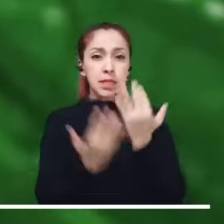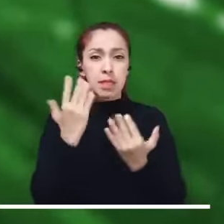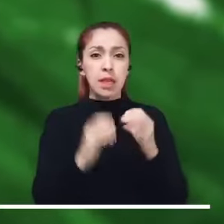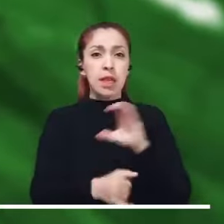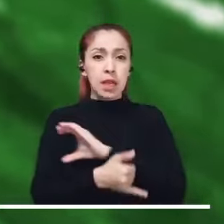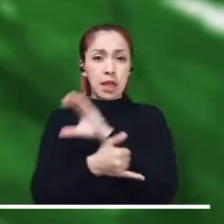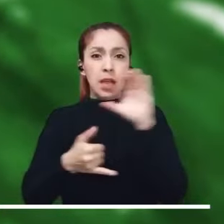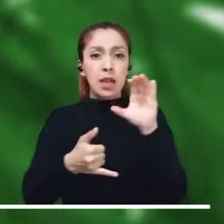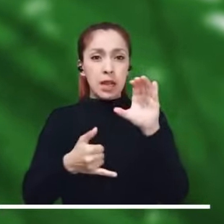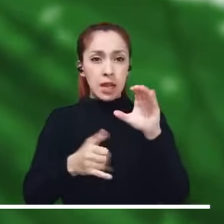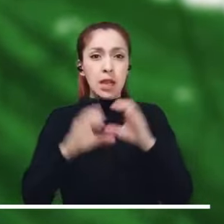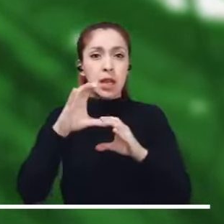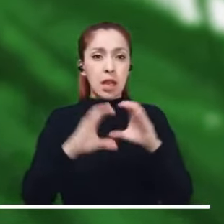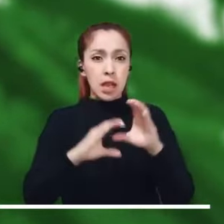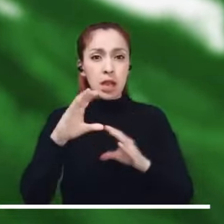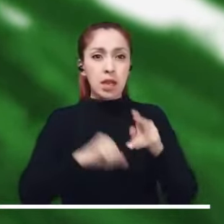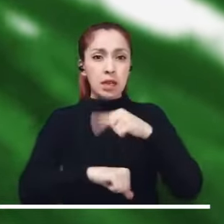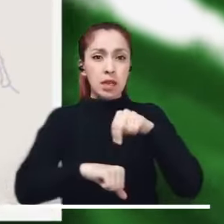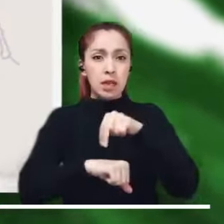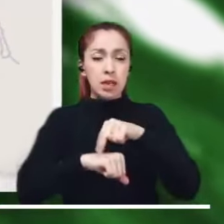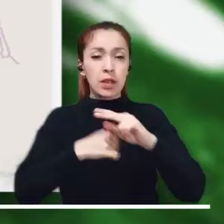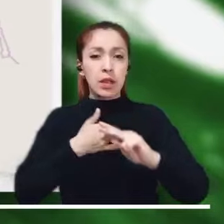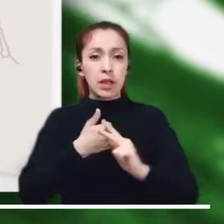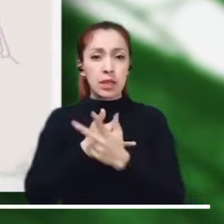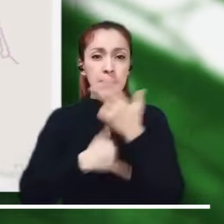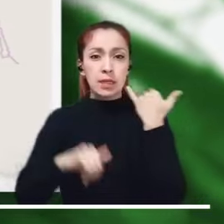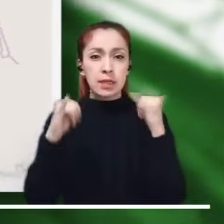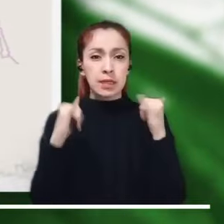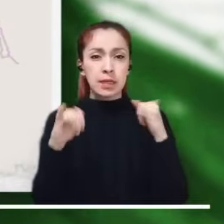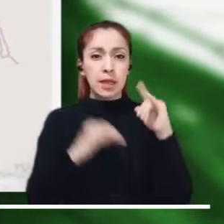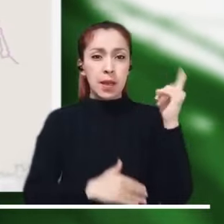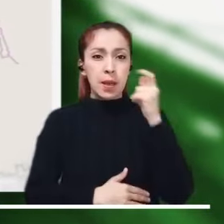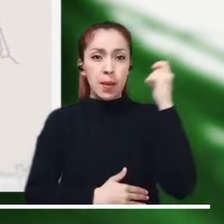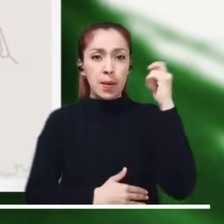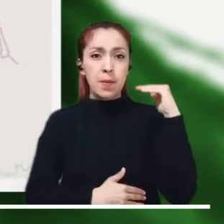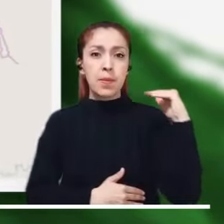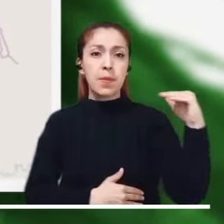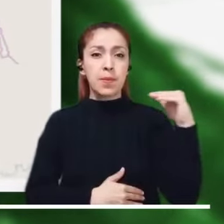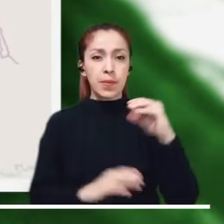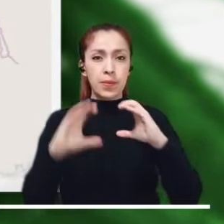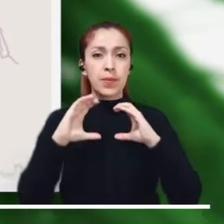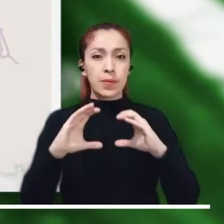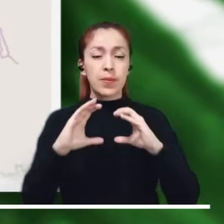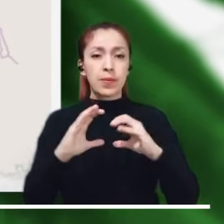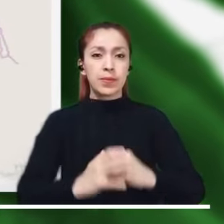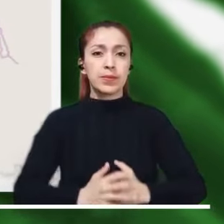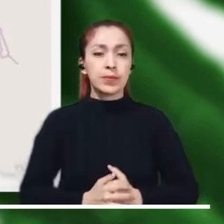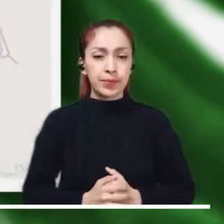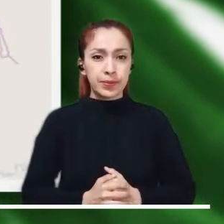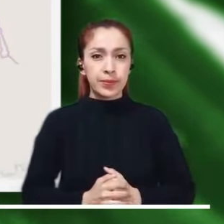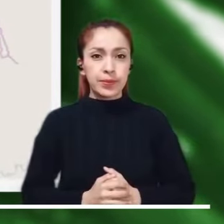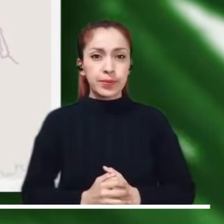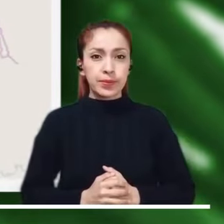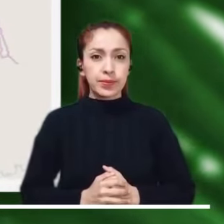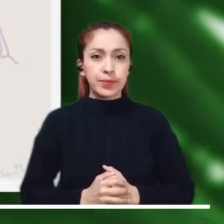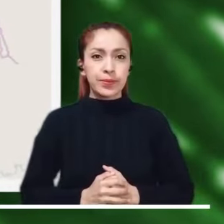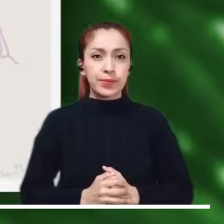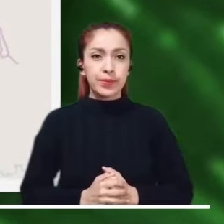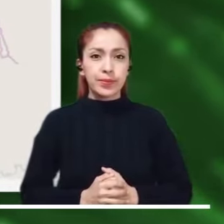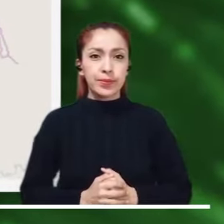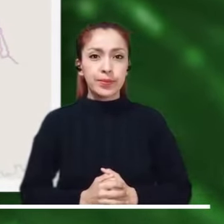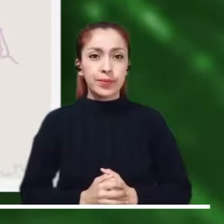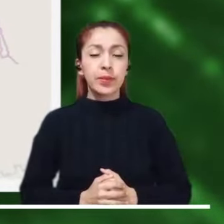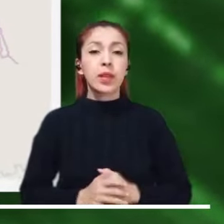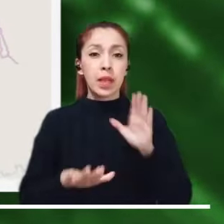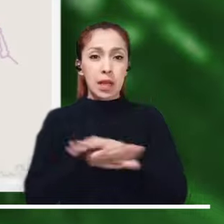Alta probabilidad de incendio se activa en el Caribe, Cauca, Nariño, la región andina, Casanare, Meta